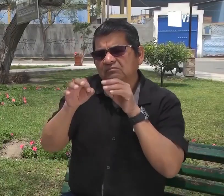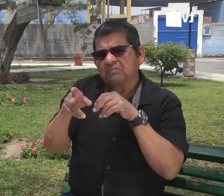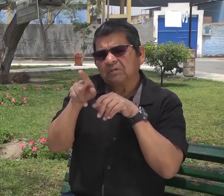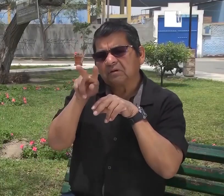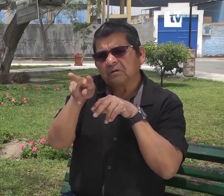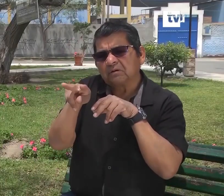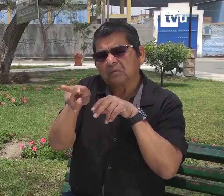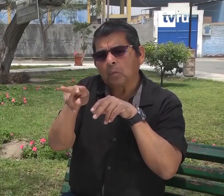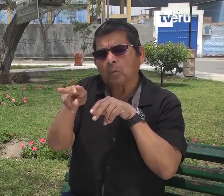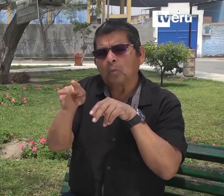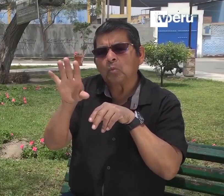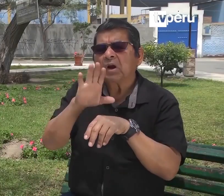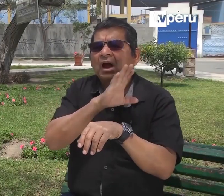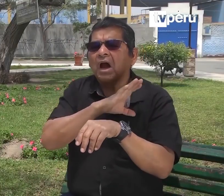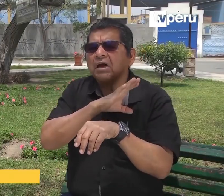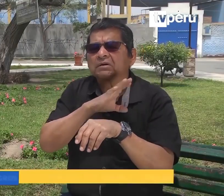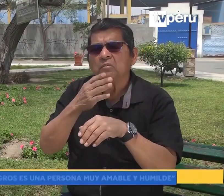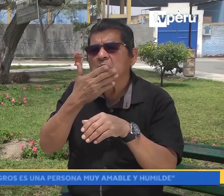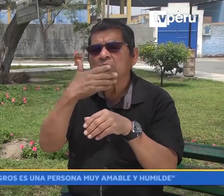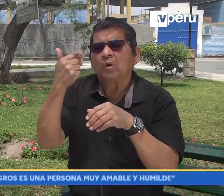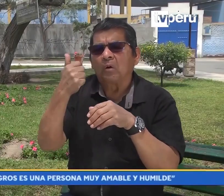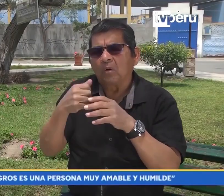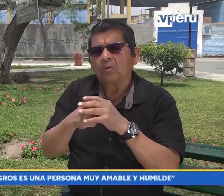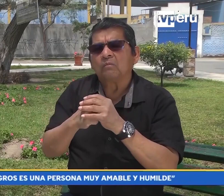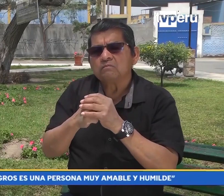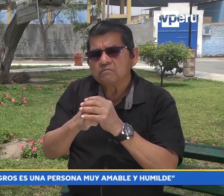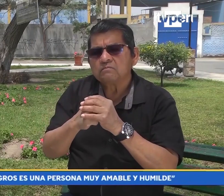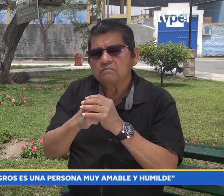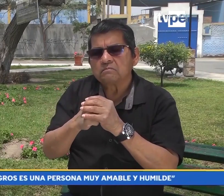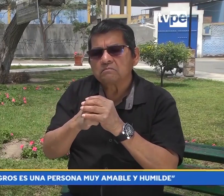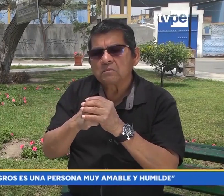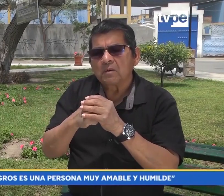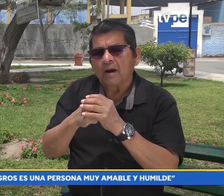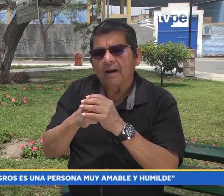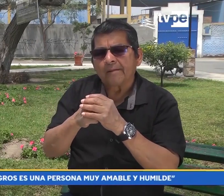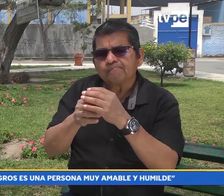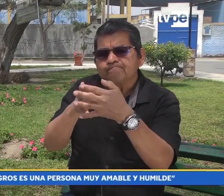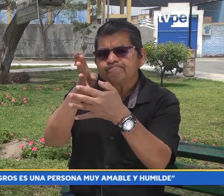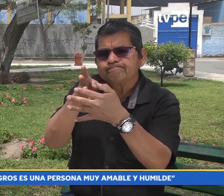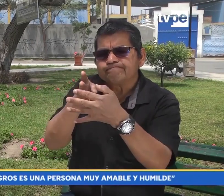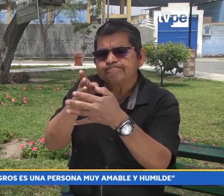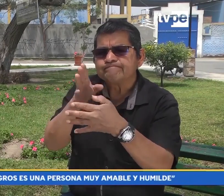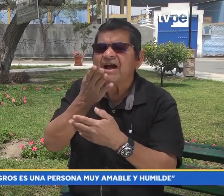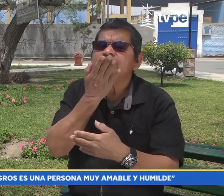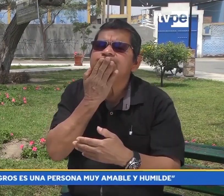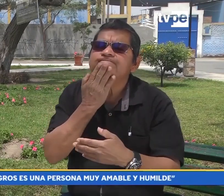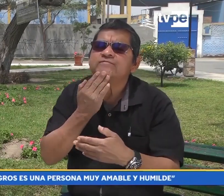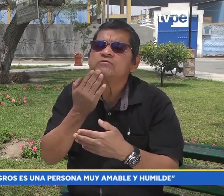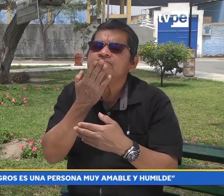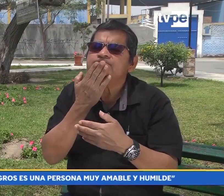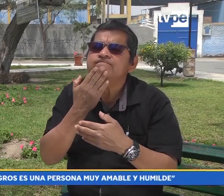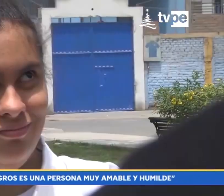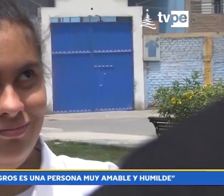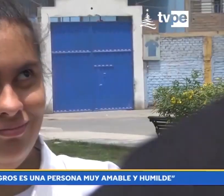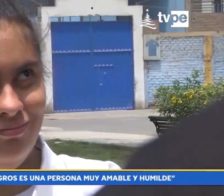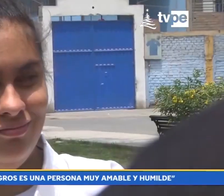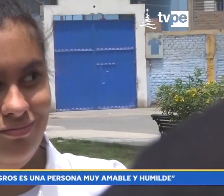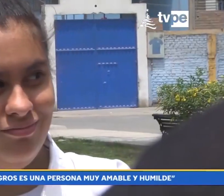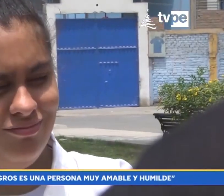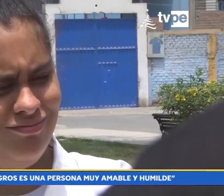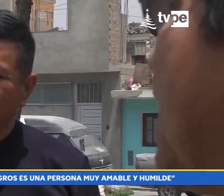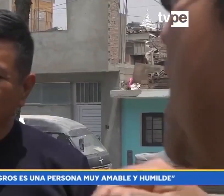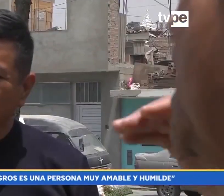Encontré que Milagros es una persona muy amable y también es una persona dulce y humilde.